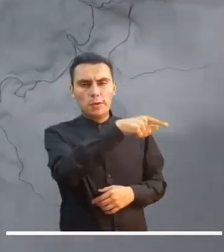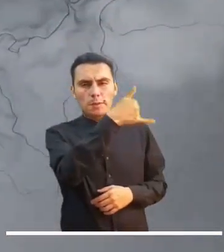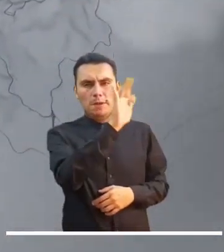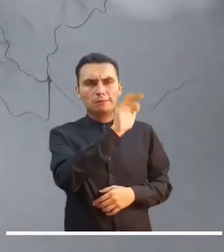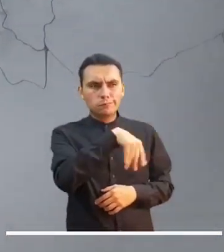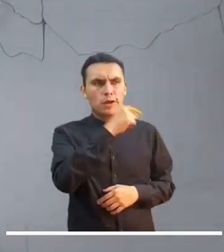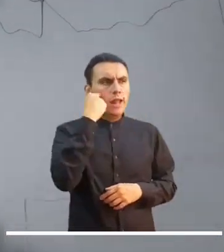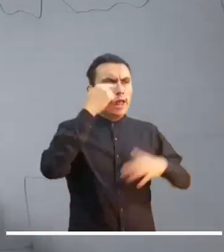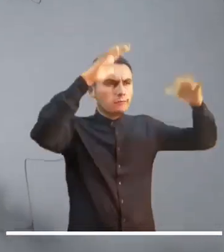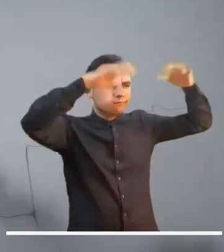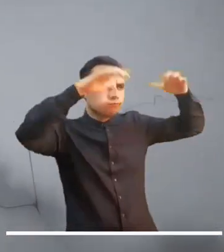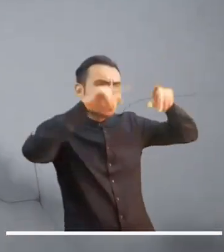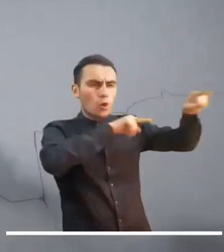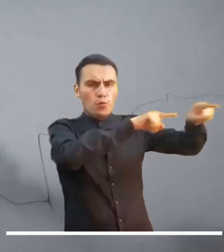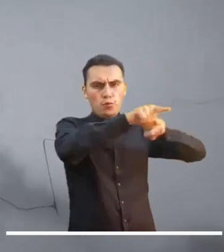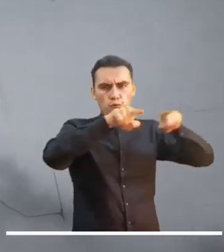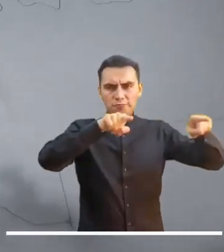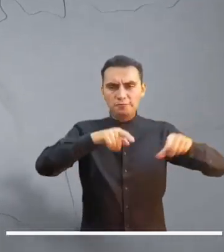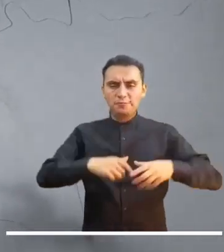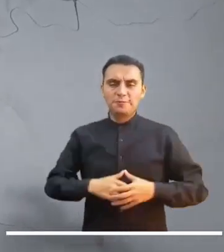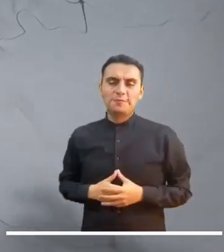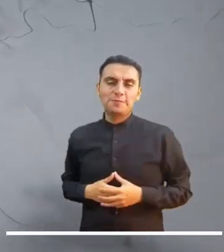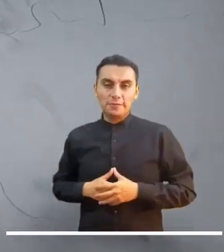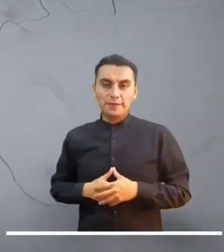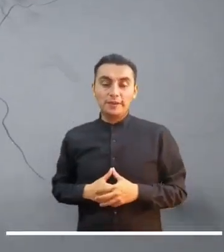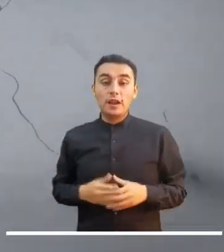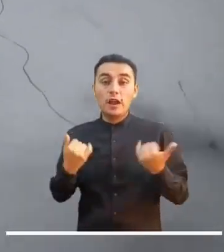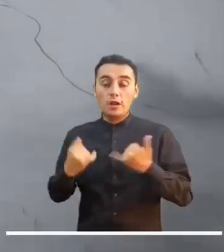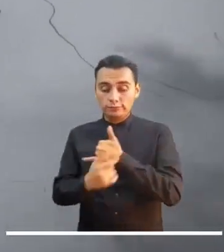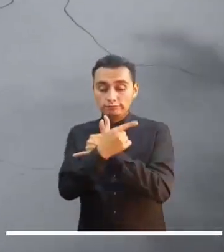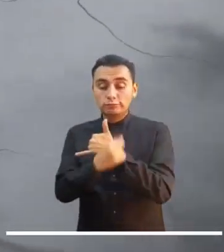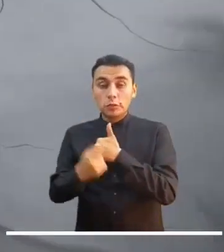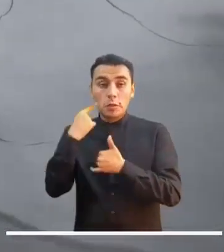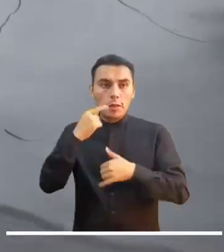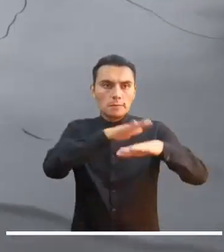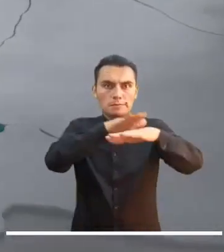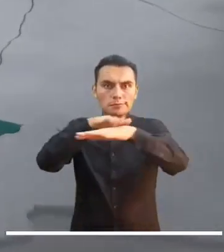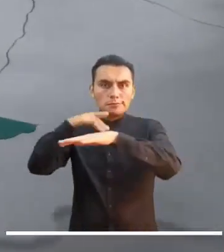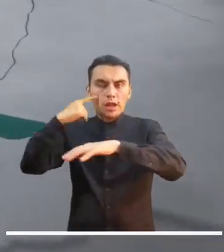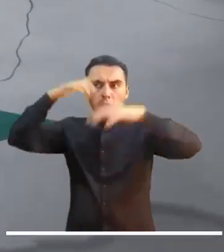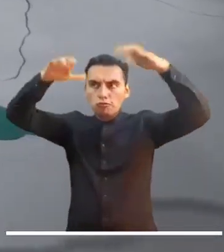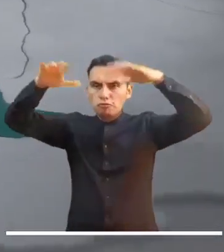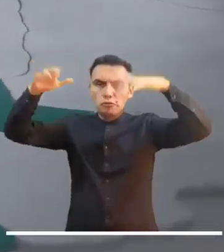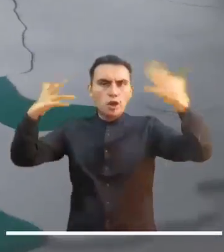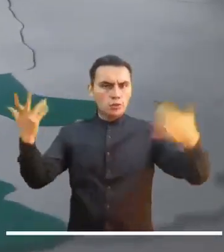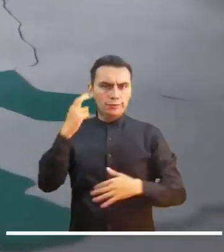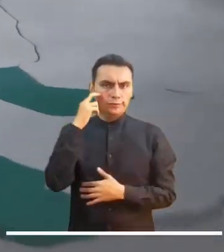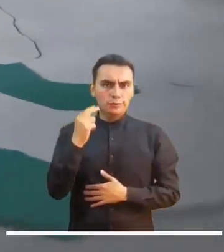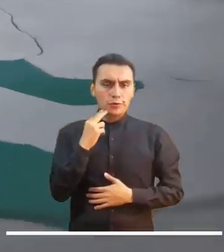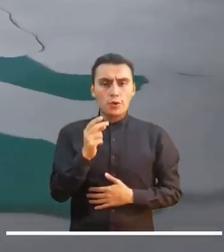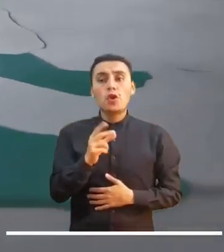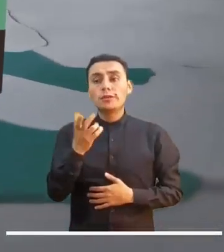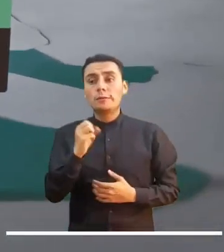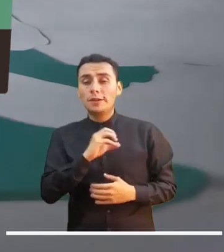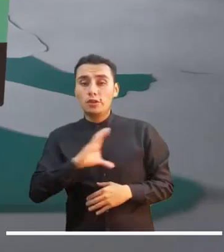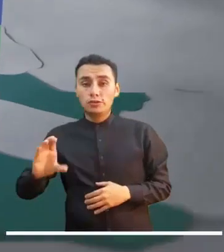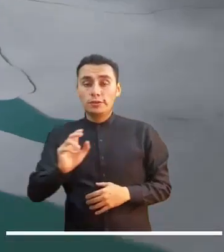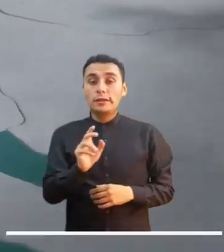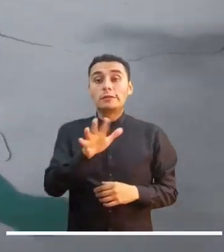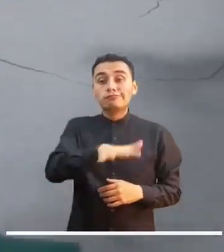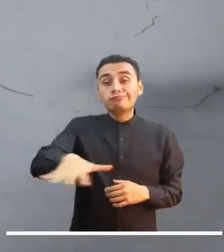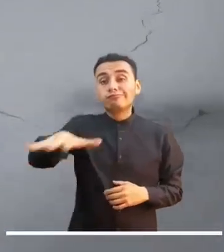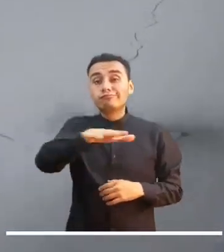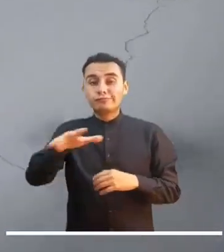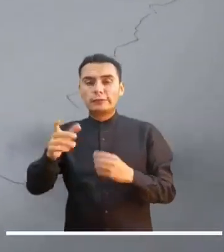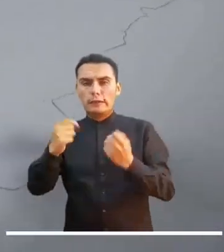ocasionales en la zona. Mientras tanto el Pacífico promete lluvias dispersas en Chocó y el occidente de Valle del Cauca y Cauca. Lluvias ocasionales son